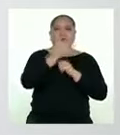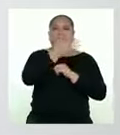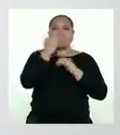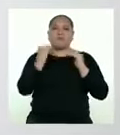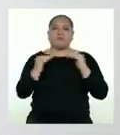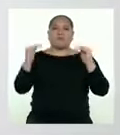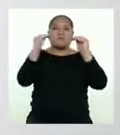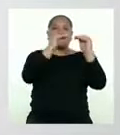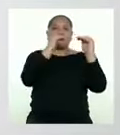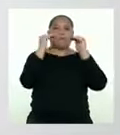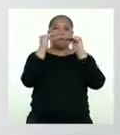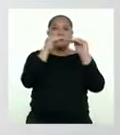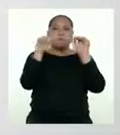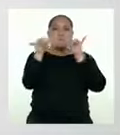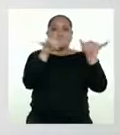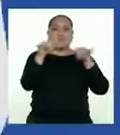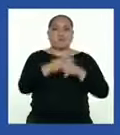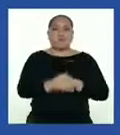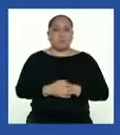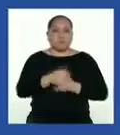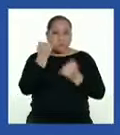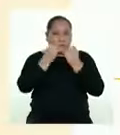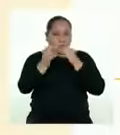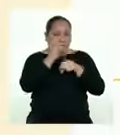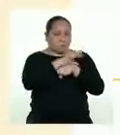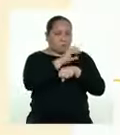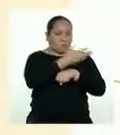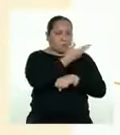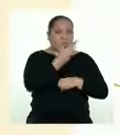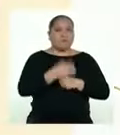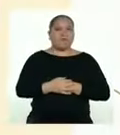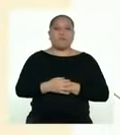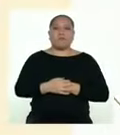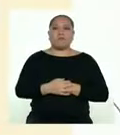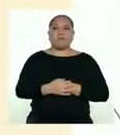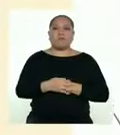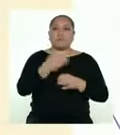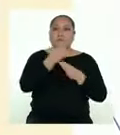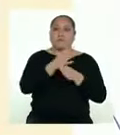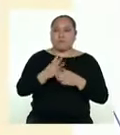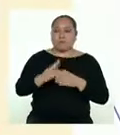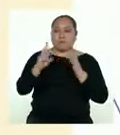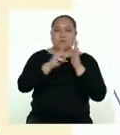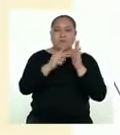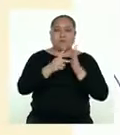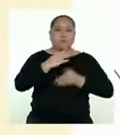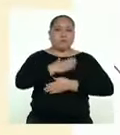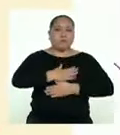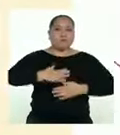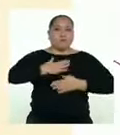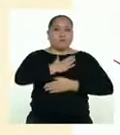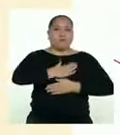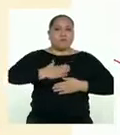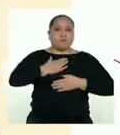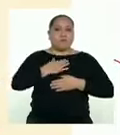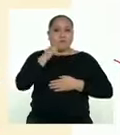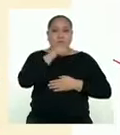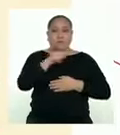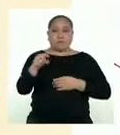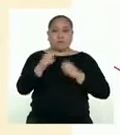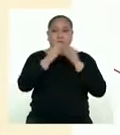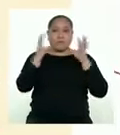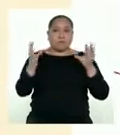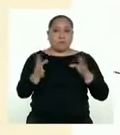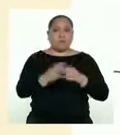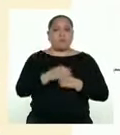igualitaria. Y vamos con el último consejo. Que compartir signifique disfrutar. Estos días